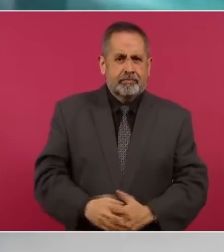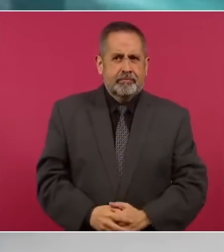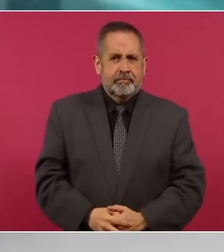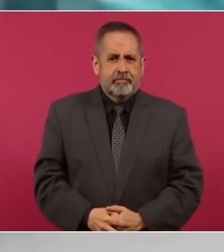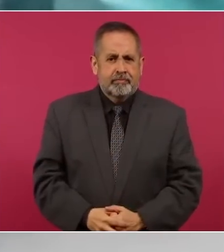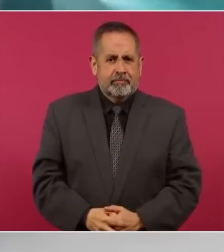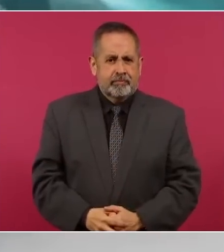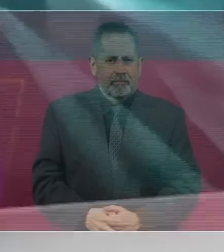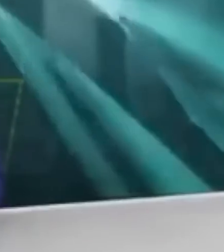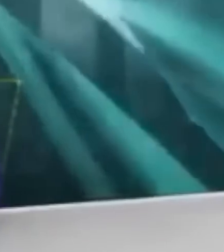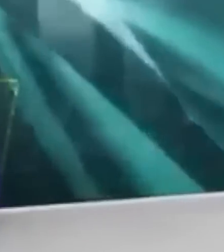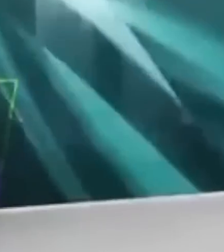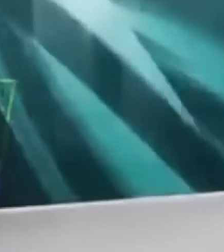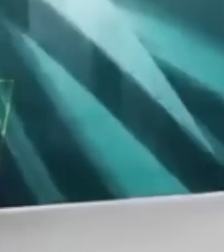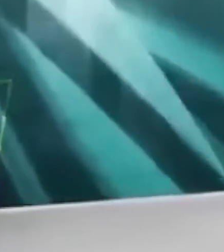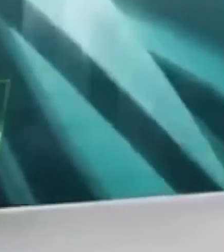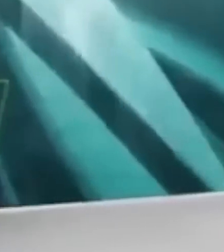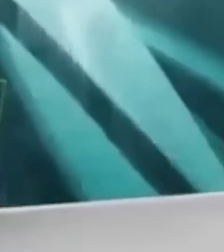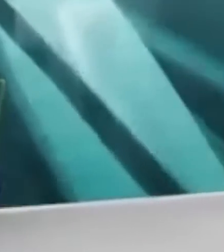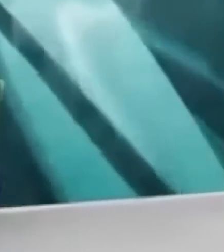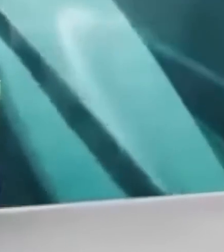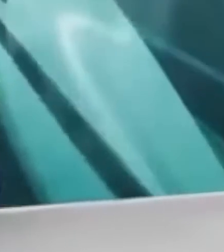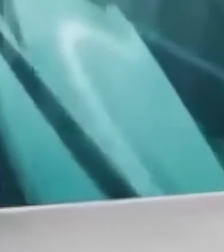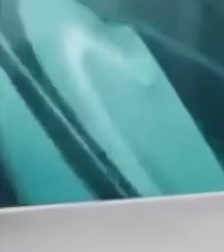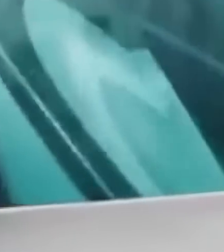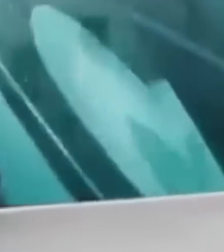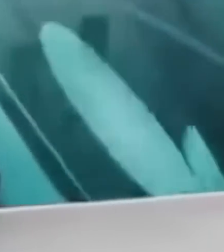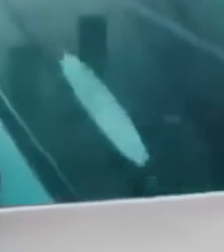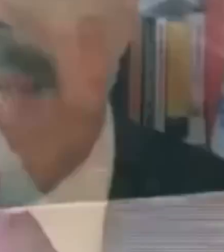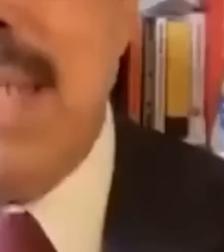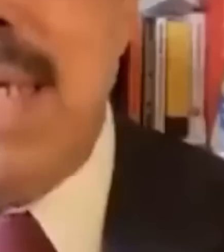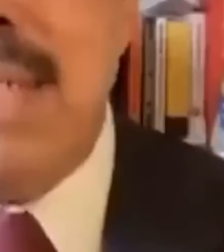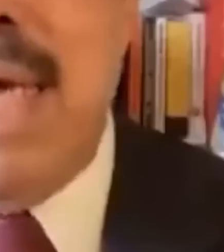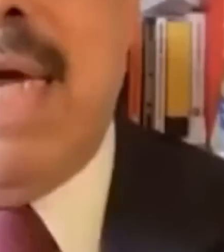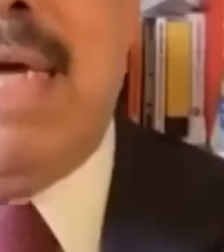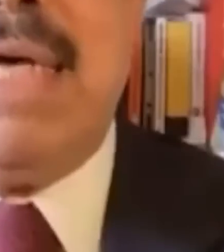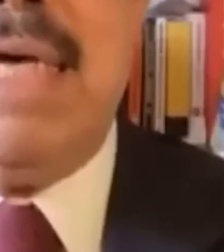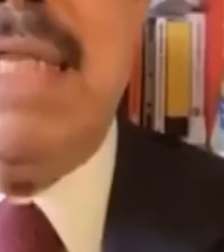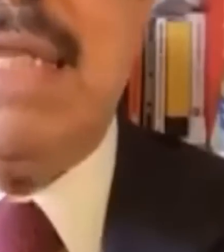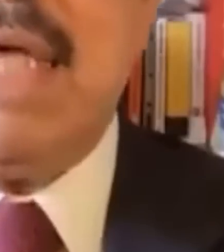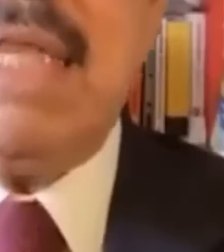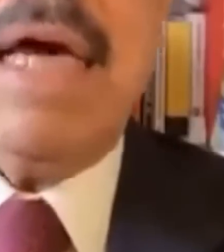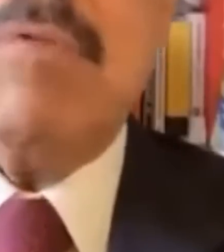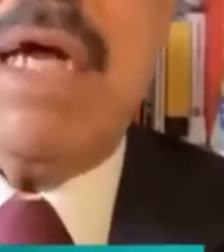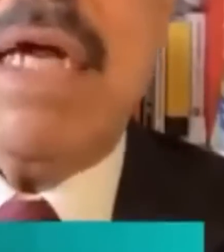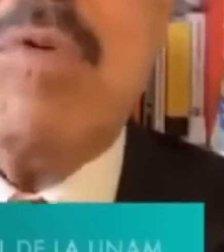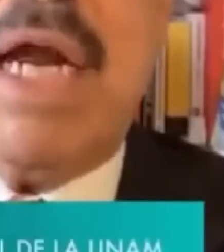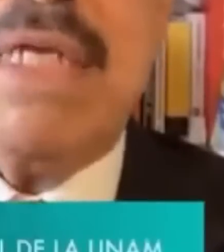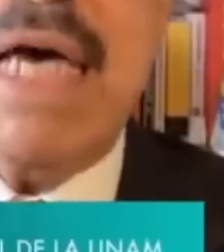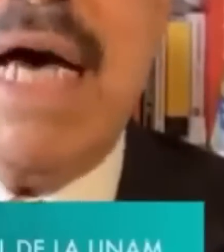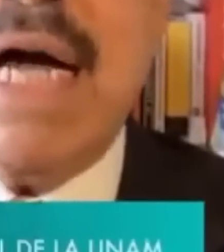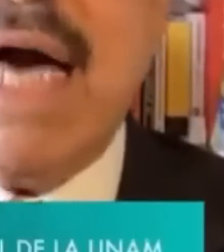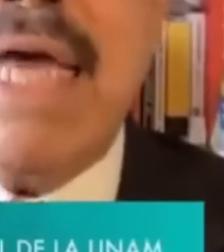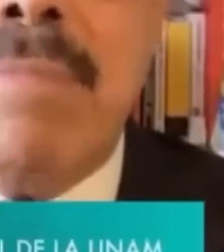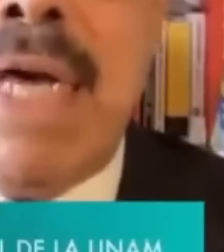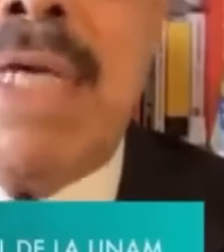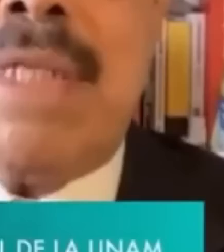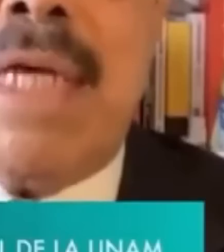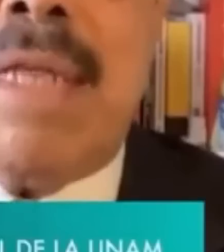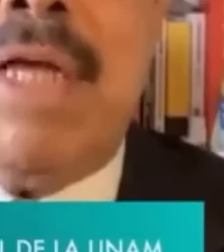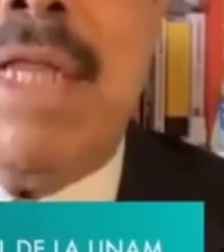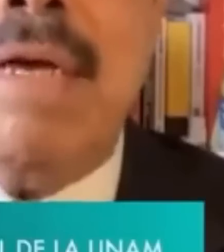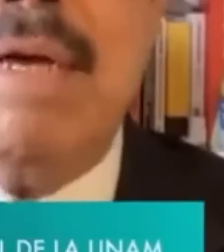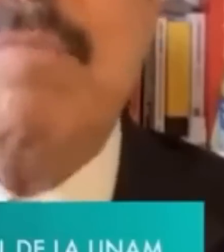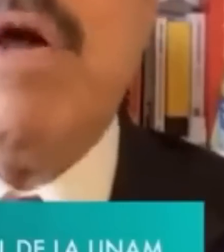viendo de diversas acusaciones? Bueno, cualquier dictamen que se hiciera tendría una naturaleza académica